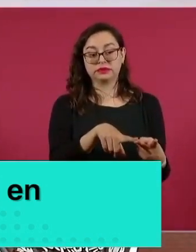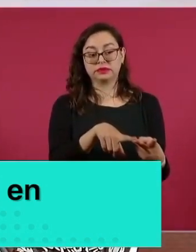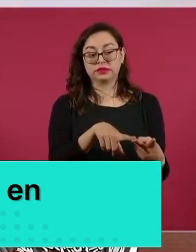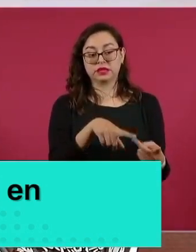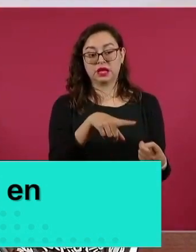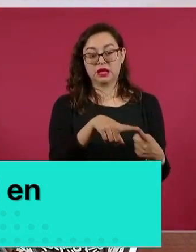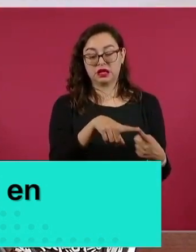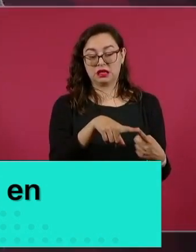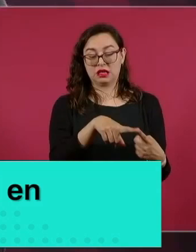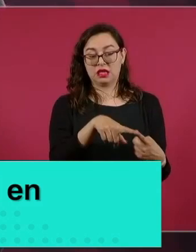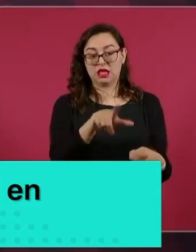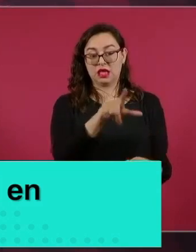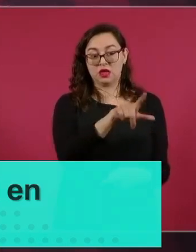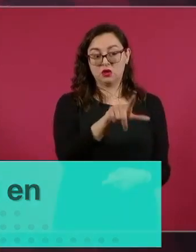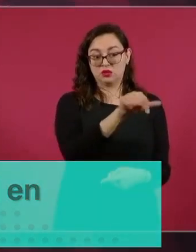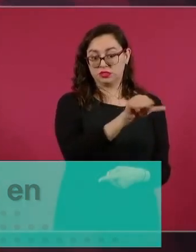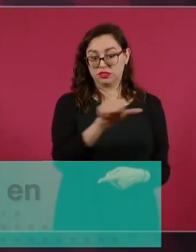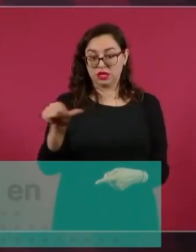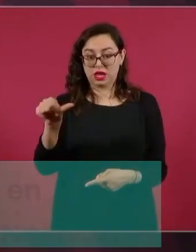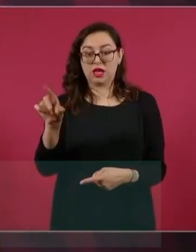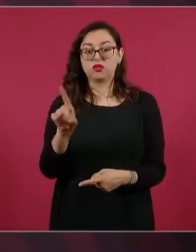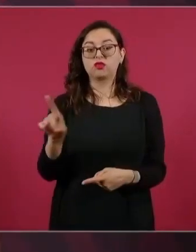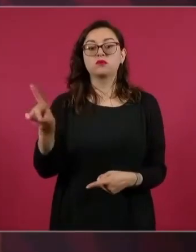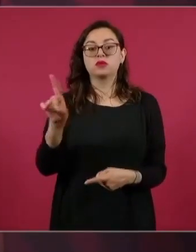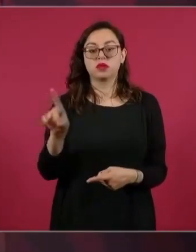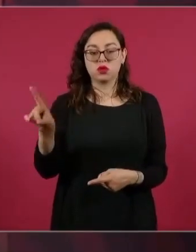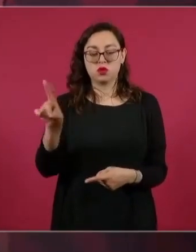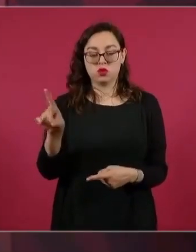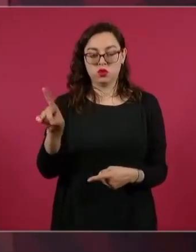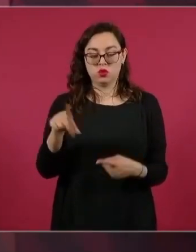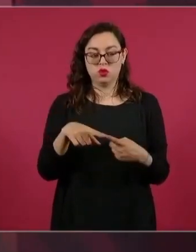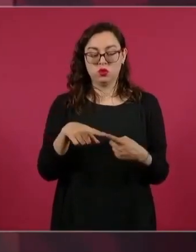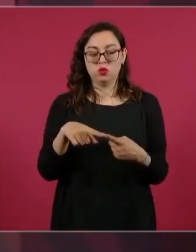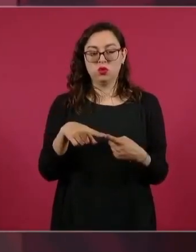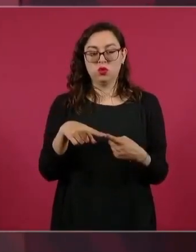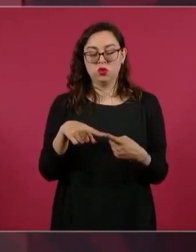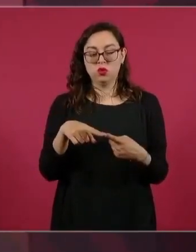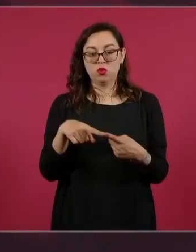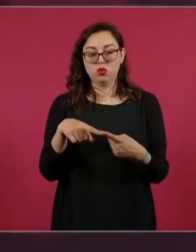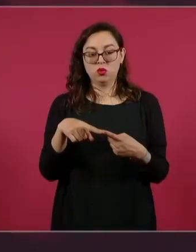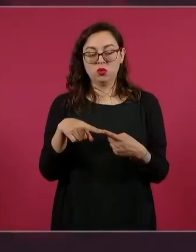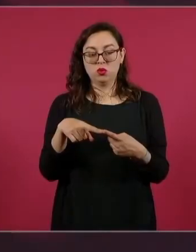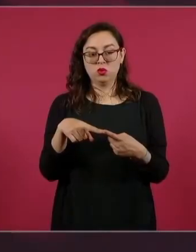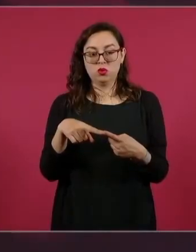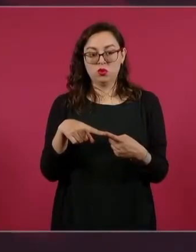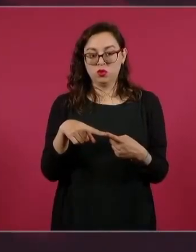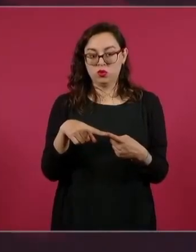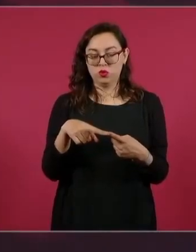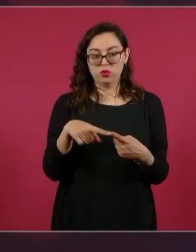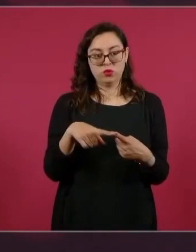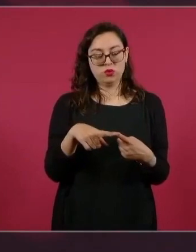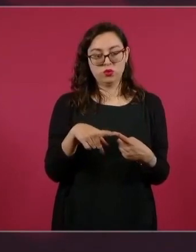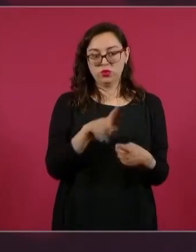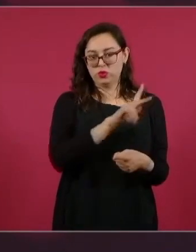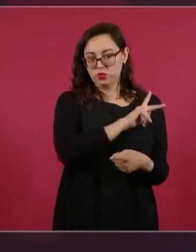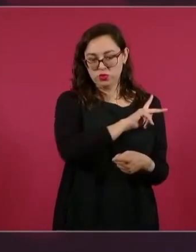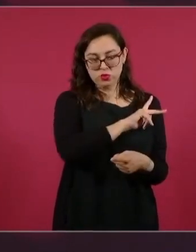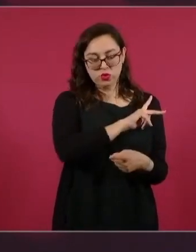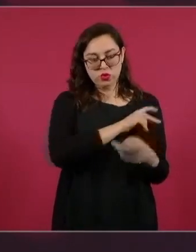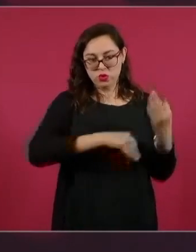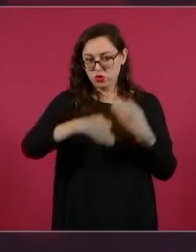proveer de lo necesario al mismo número de centros de salud. Son manejados por los ciudadanos.